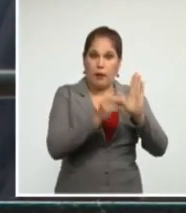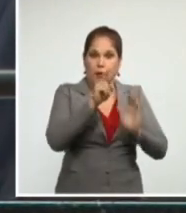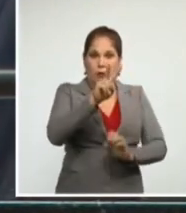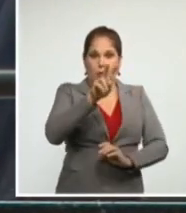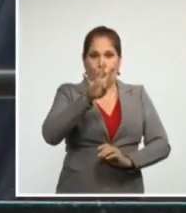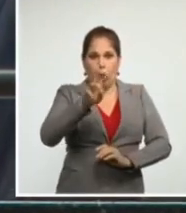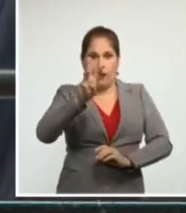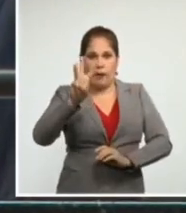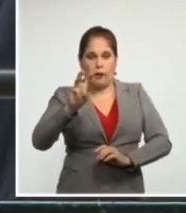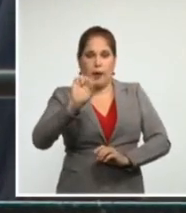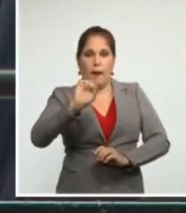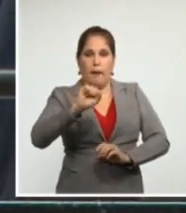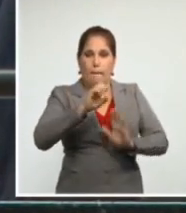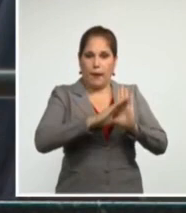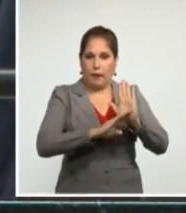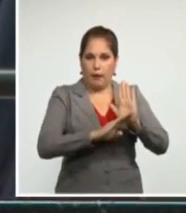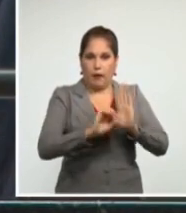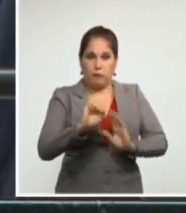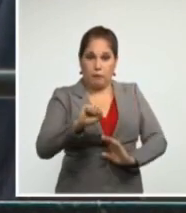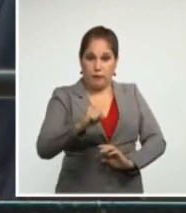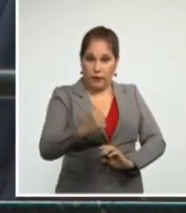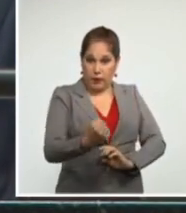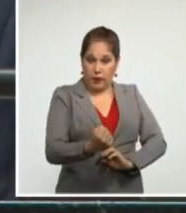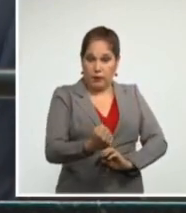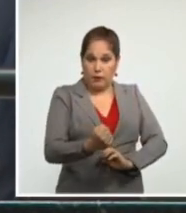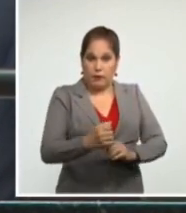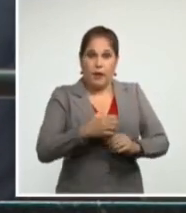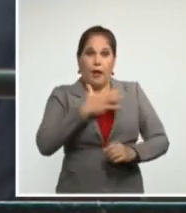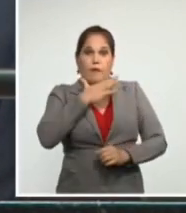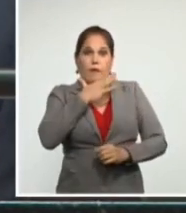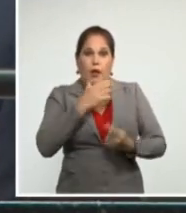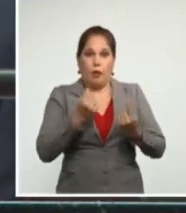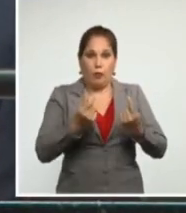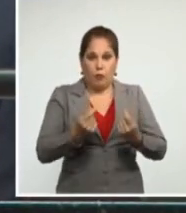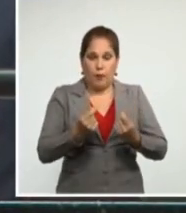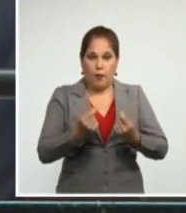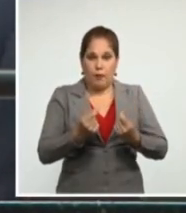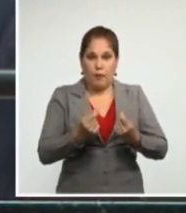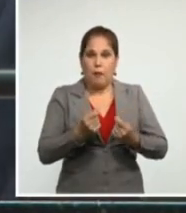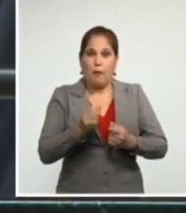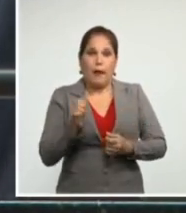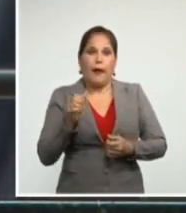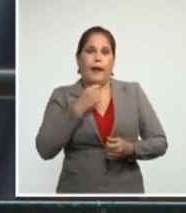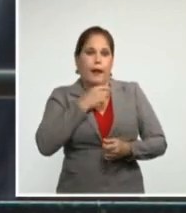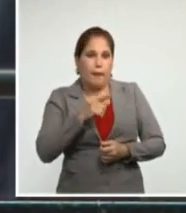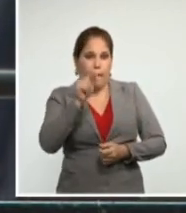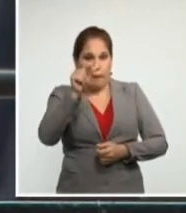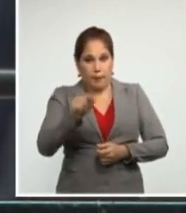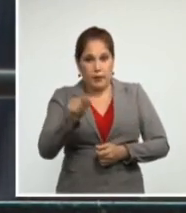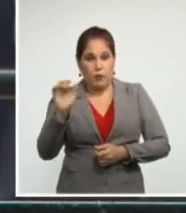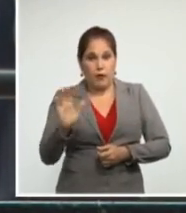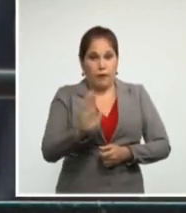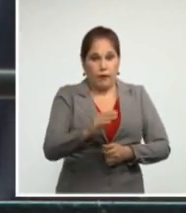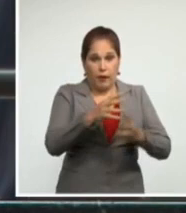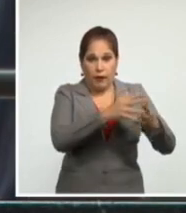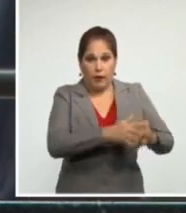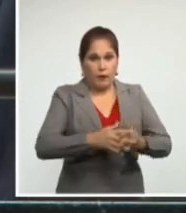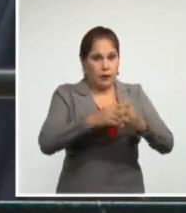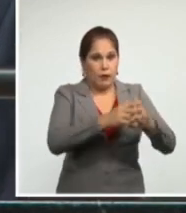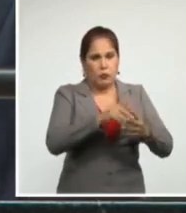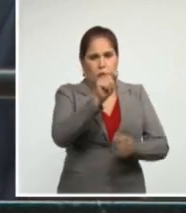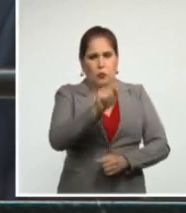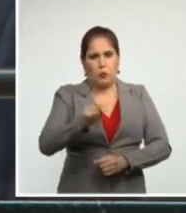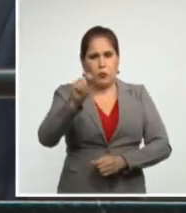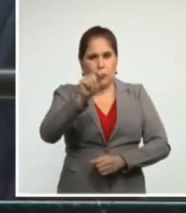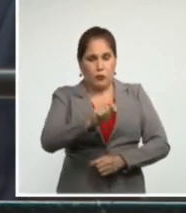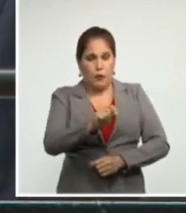coercitivas unilaterales para restringir el arribo de viajeros estadounidenses y